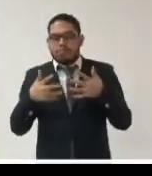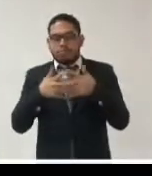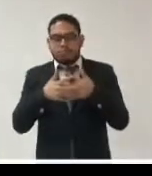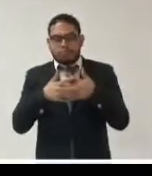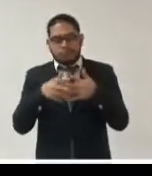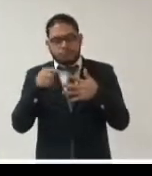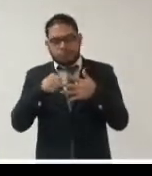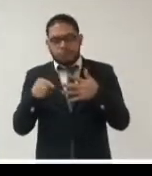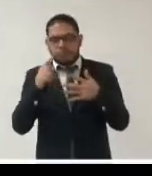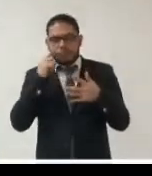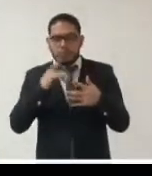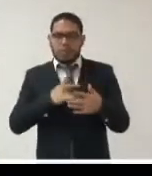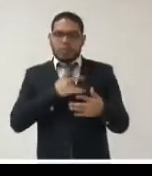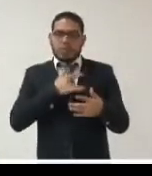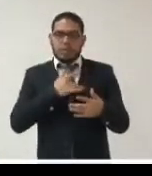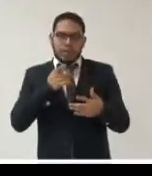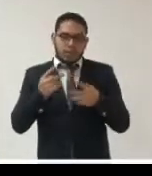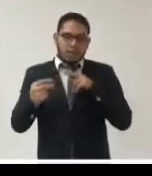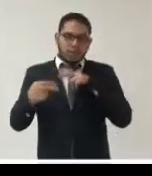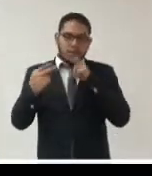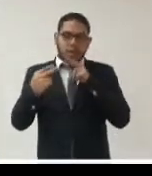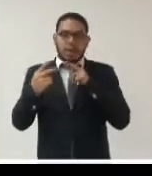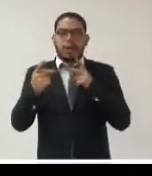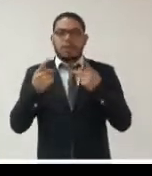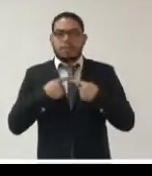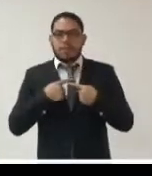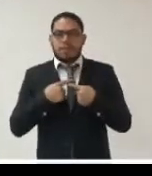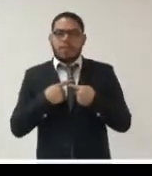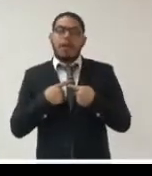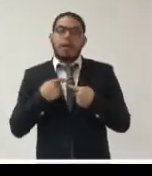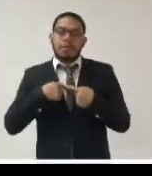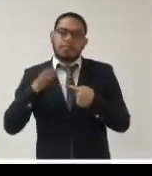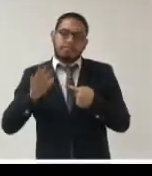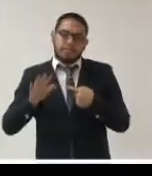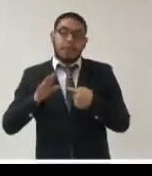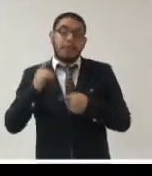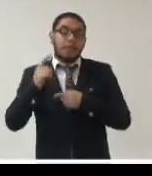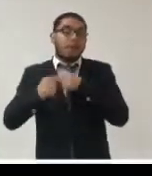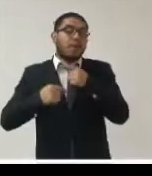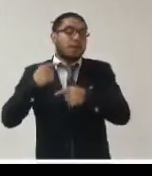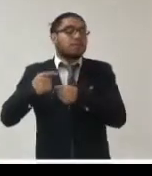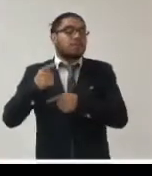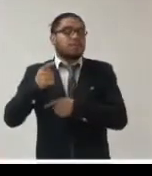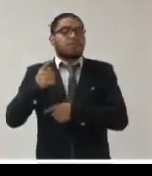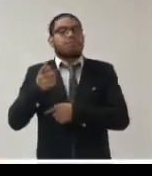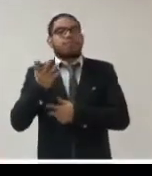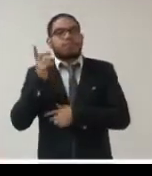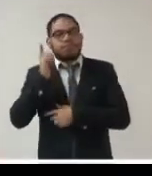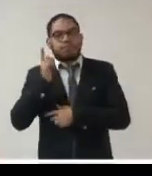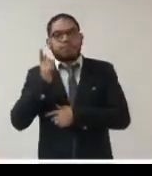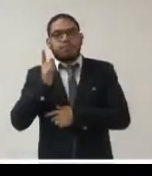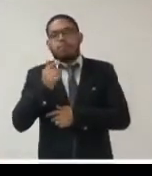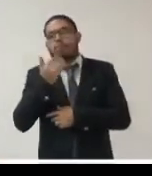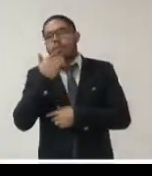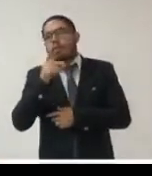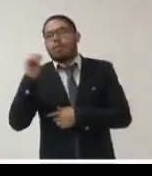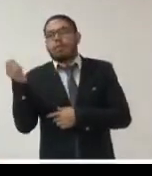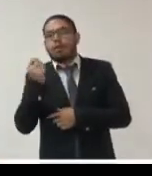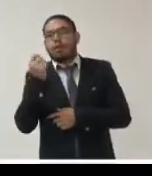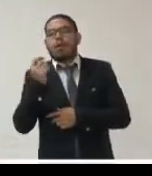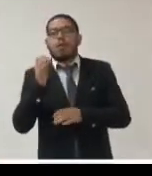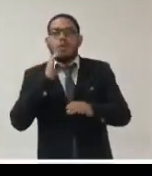mirarnos diferente entonces me parece que en adelante lograremos básicamente con tecnologías de la información y